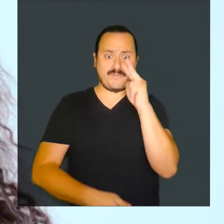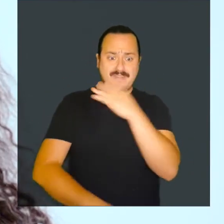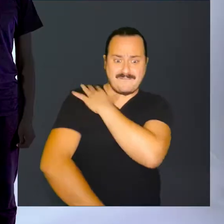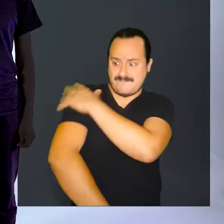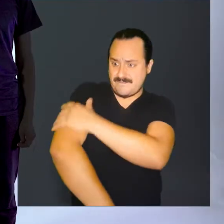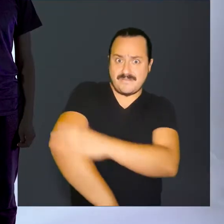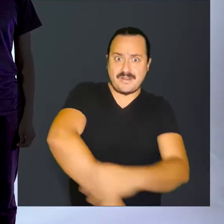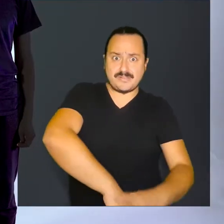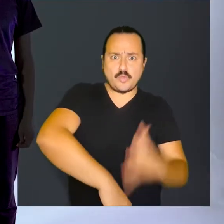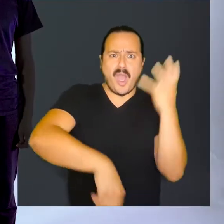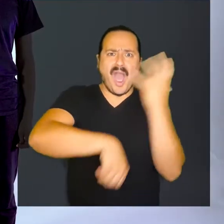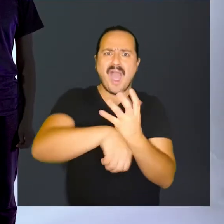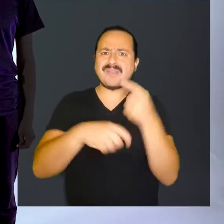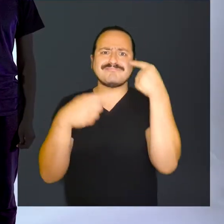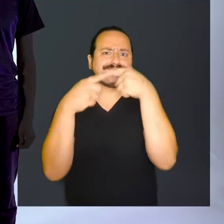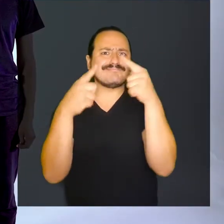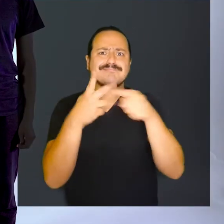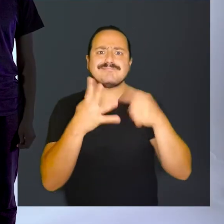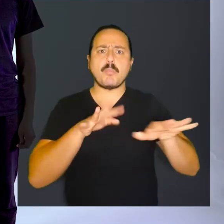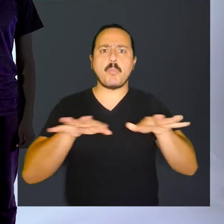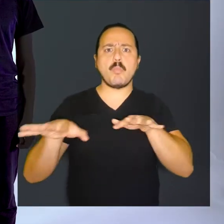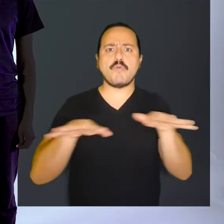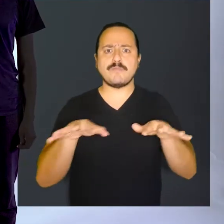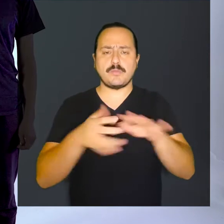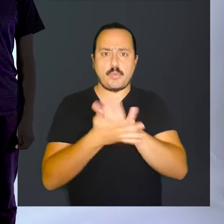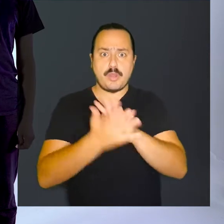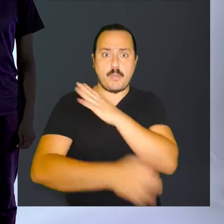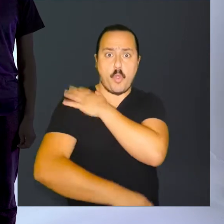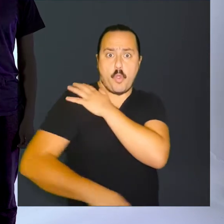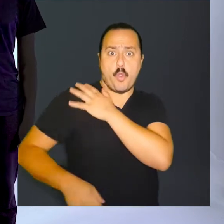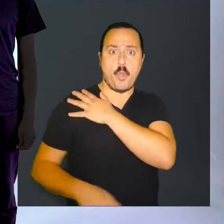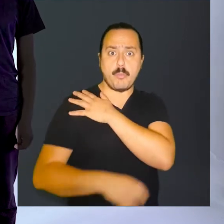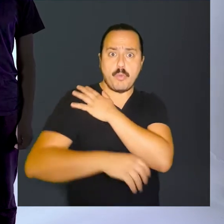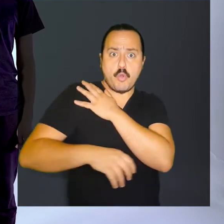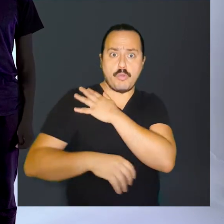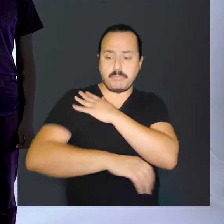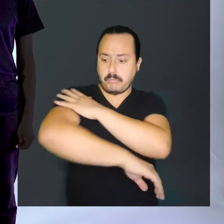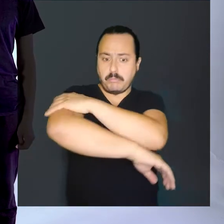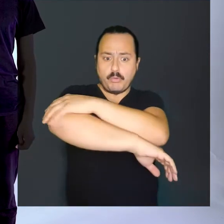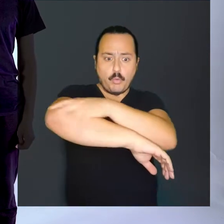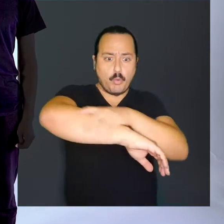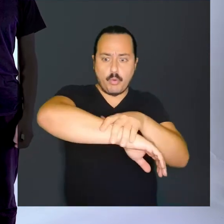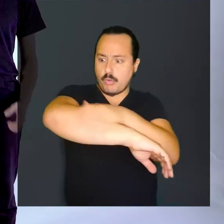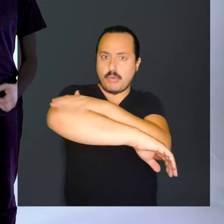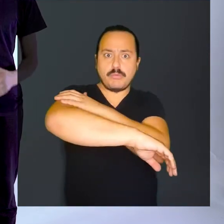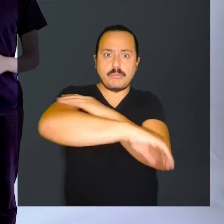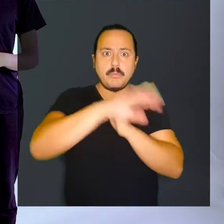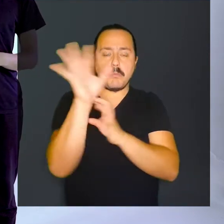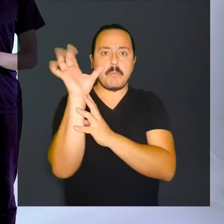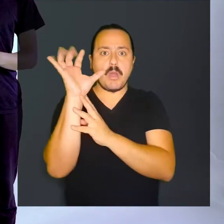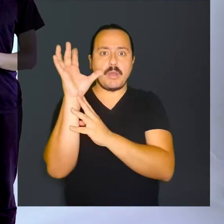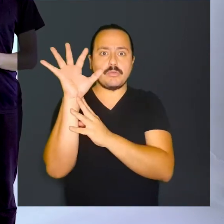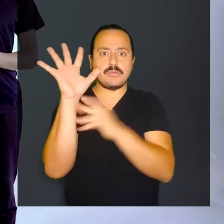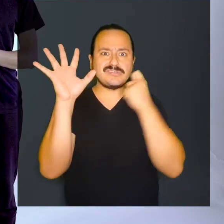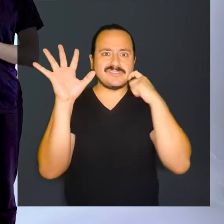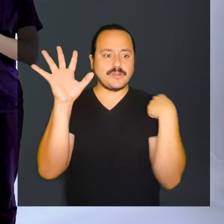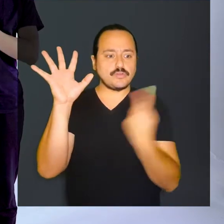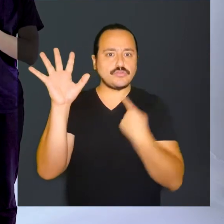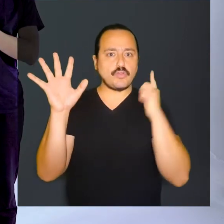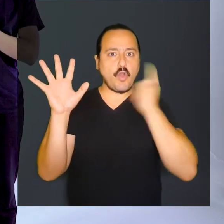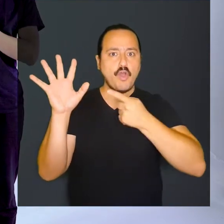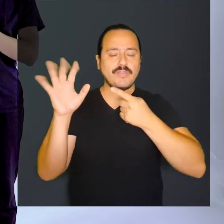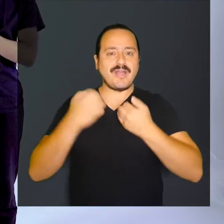la actuación Si observamos nuestro brazo, nos daremos cuenta que está compuesto por muchas partes Hombro, parte superior,